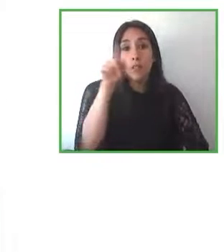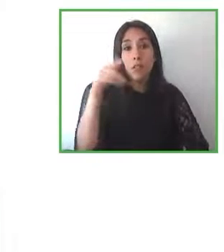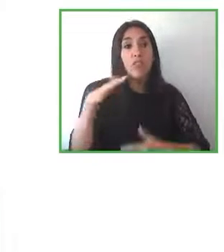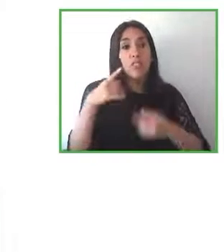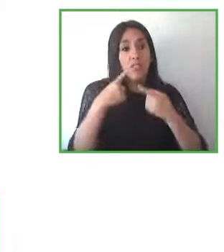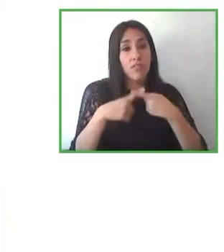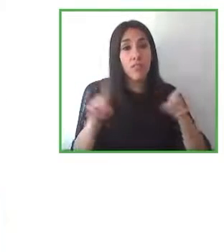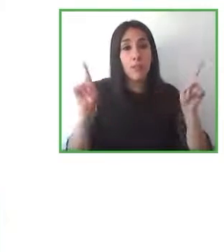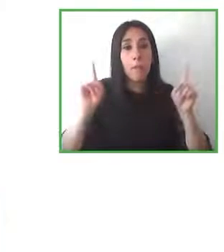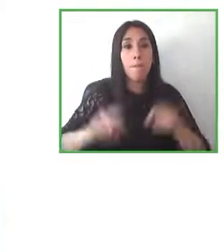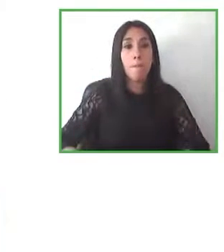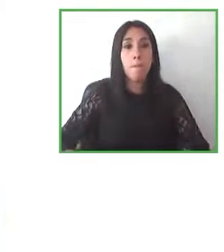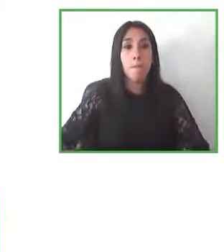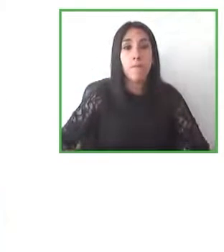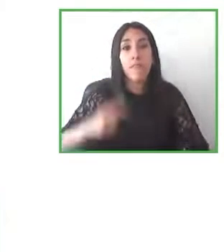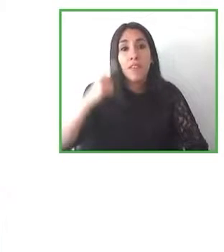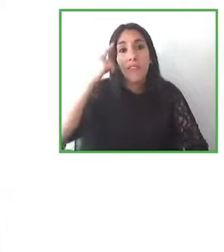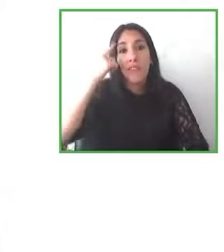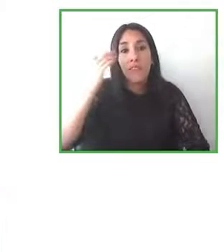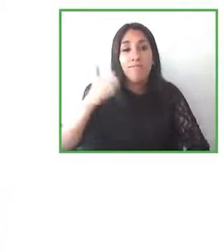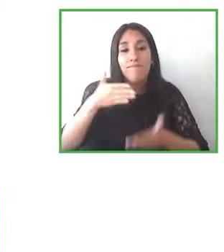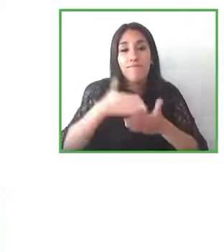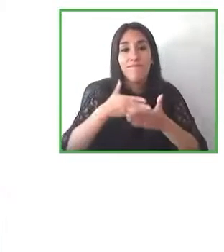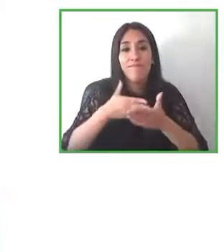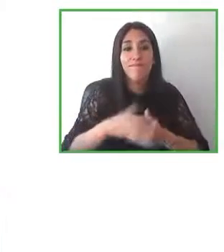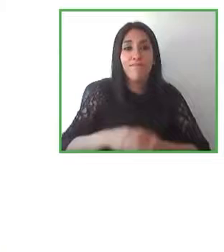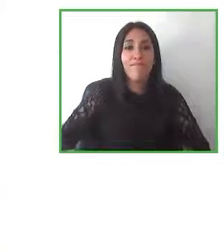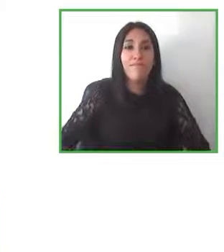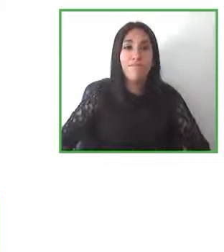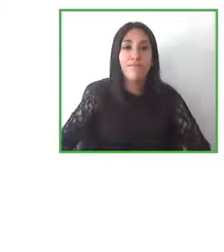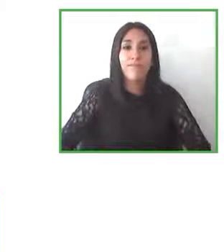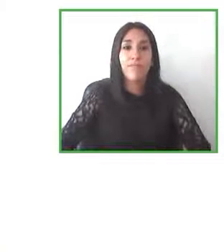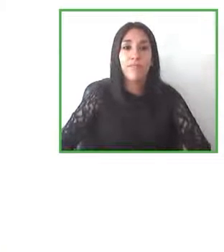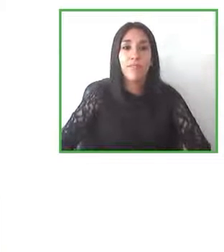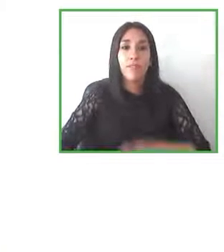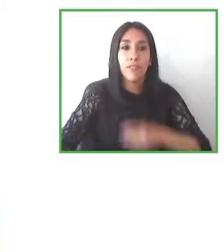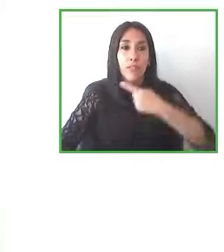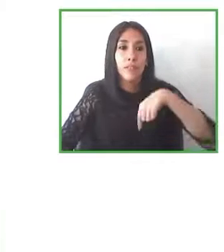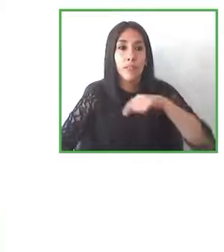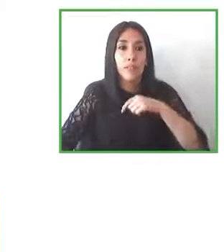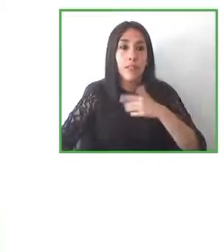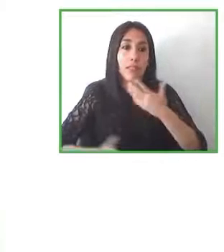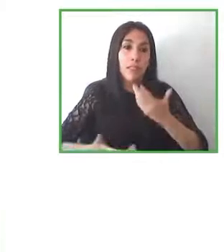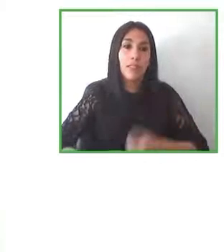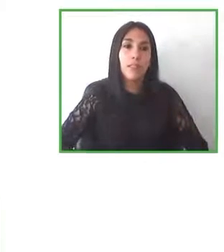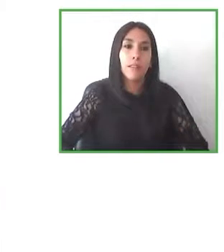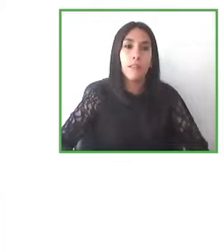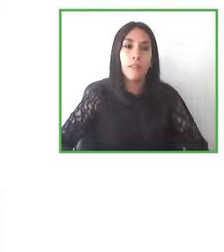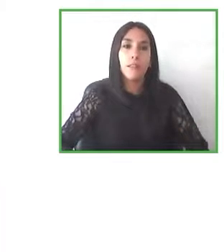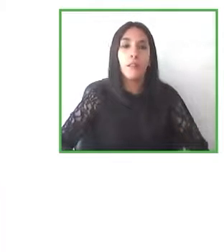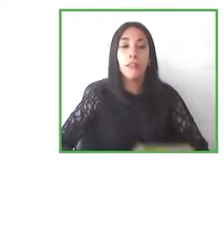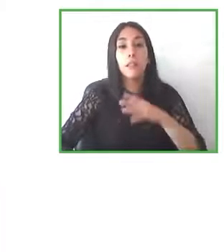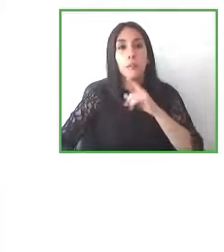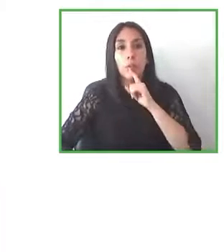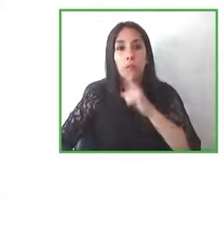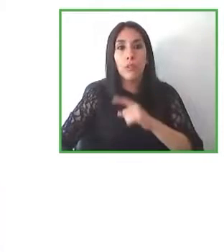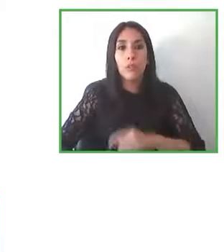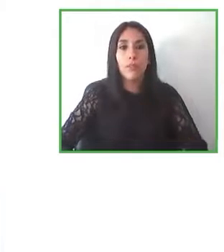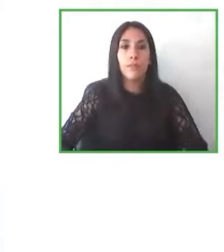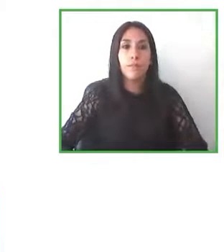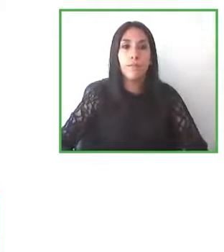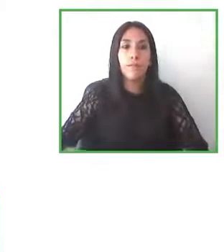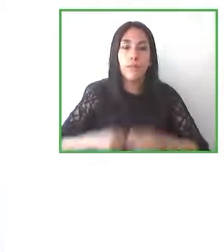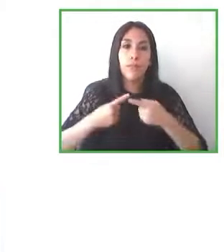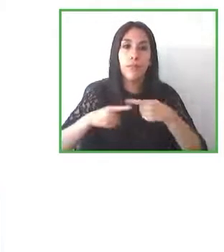perfecto sí creo que estoy de acuerdo con este cambio es muy distinto la accesibilidad o la mentalidad de